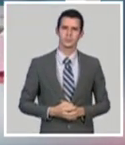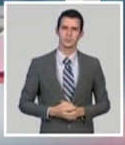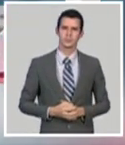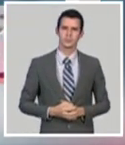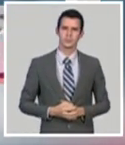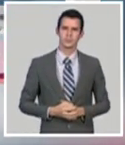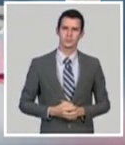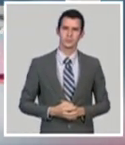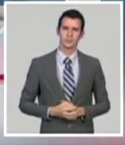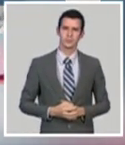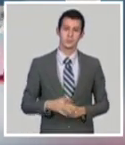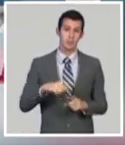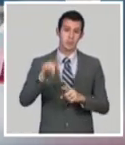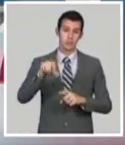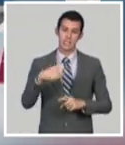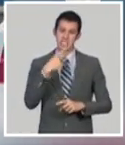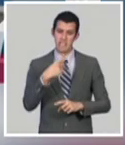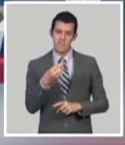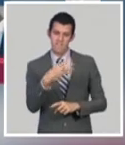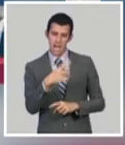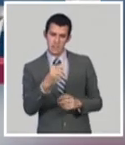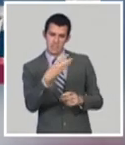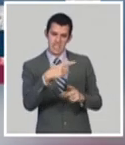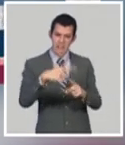Intentaron calumniarnos y nos engrandecieron.